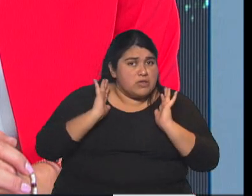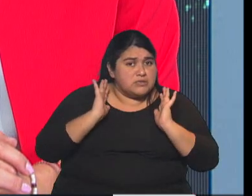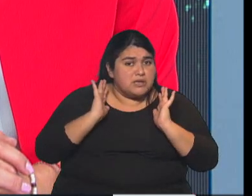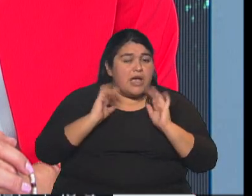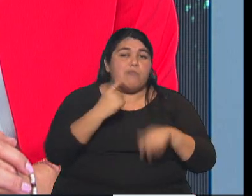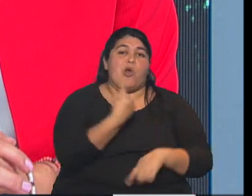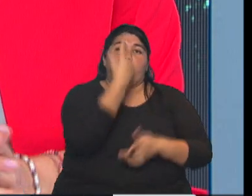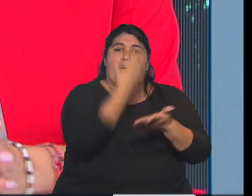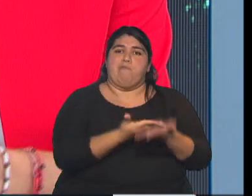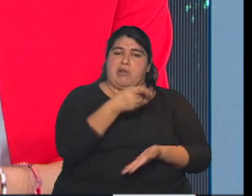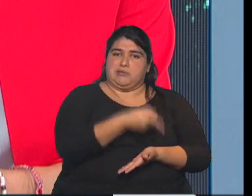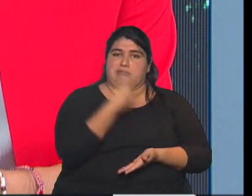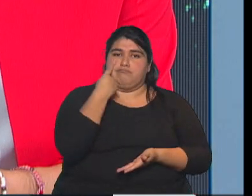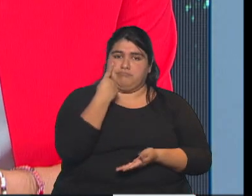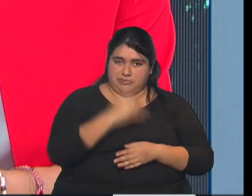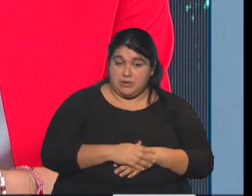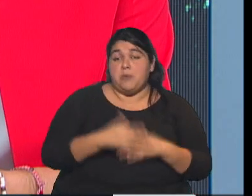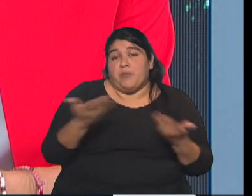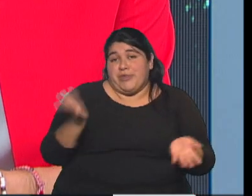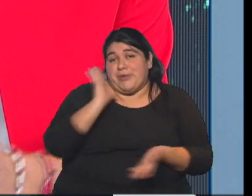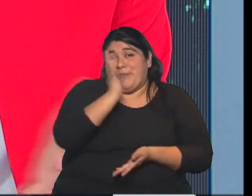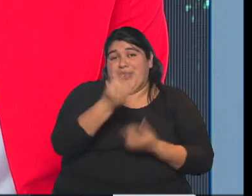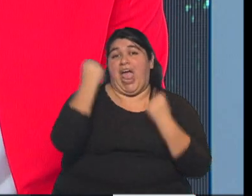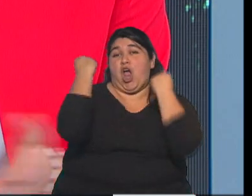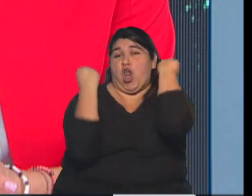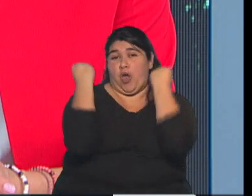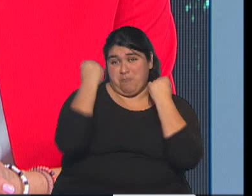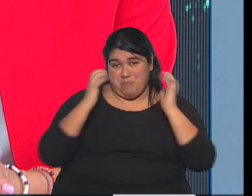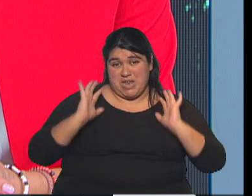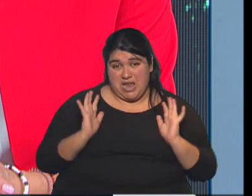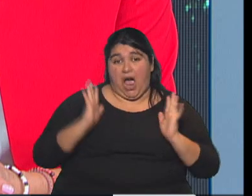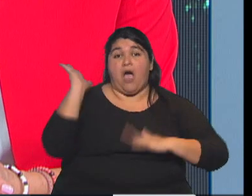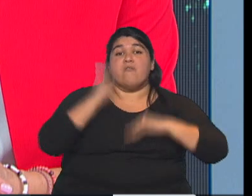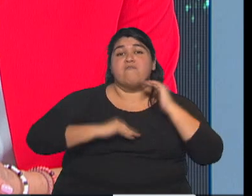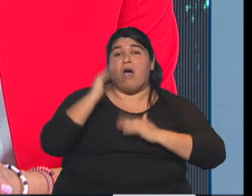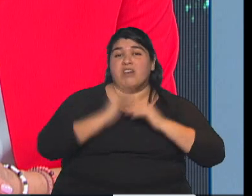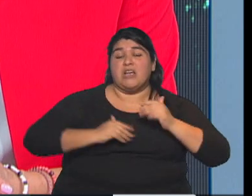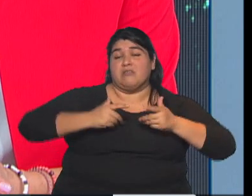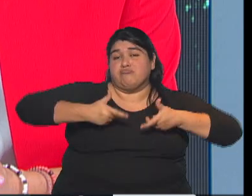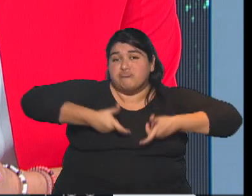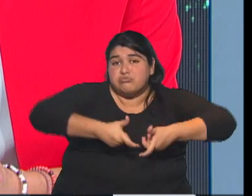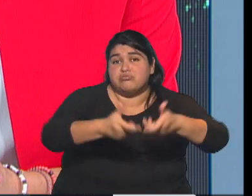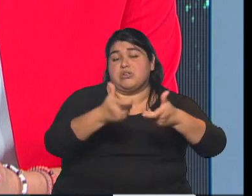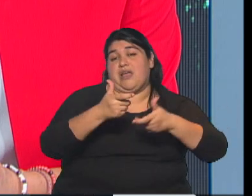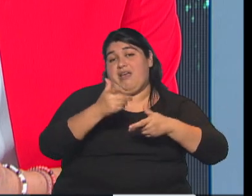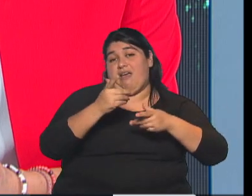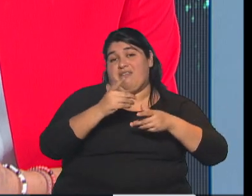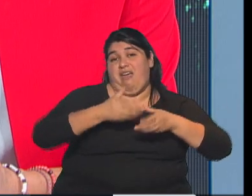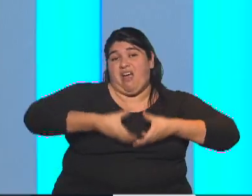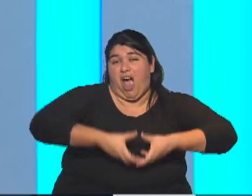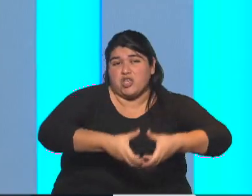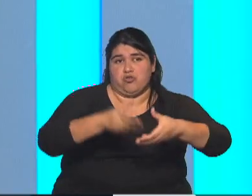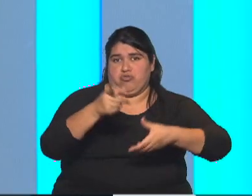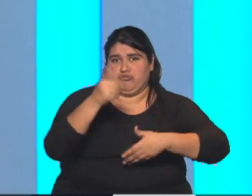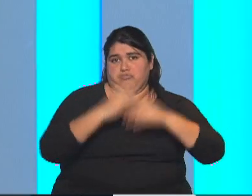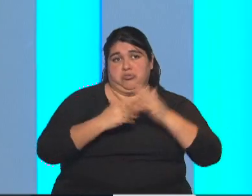esa felicitas también es una foto de la economía argentina, porque Techin en la fabricación de caños es monopólica. Así es, así es. Vamos a compartir lo que